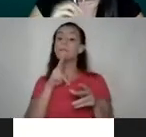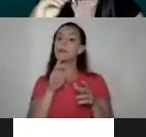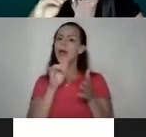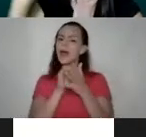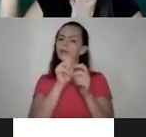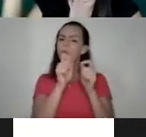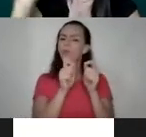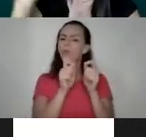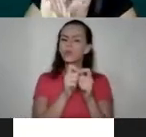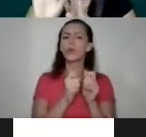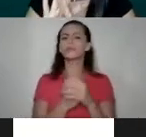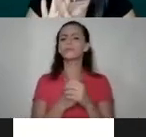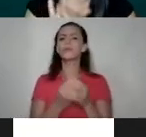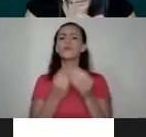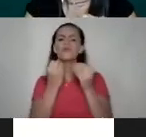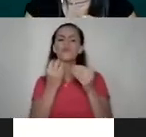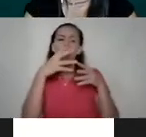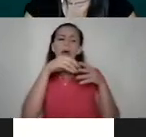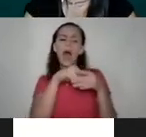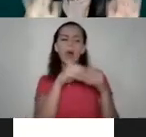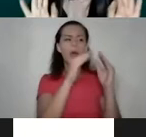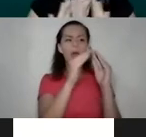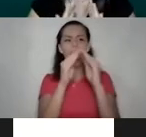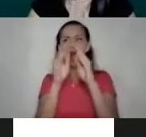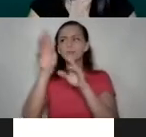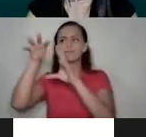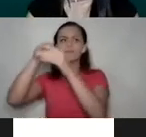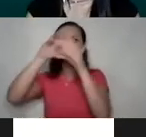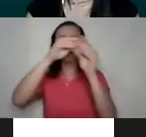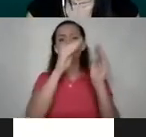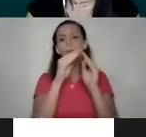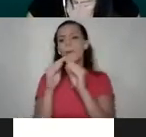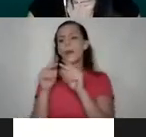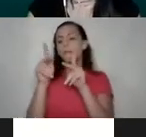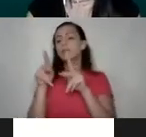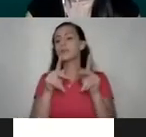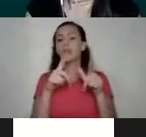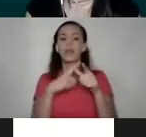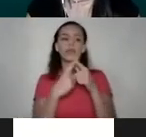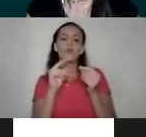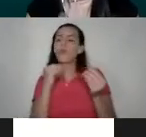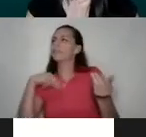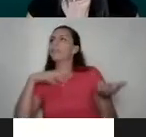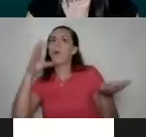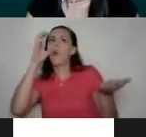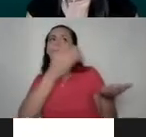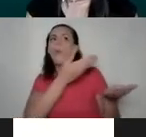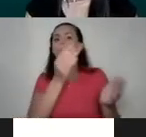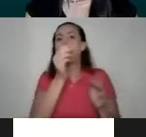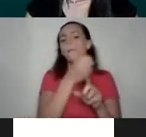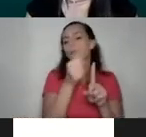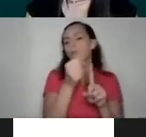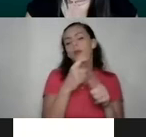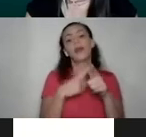puntual, pasa muy adentro de las casas de las personas y a lo mejor ni siquiera tenemos cómo darnos cuenta. Entonces, es importante,